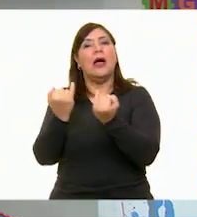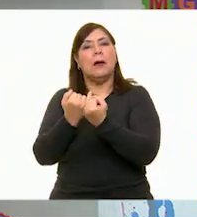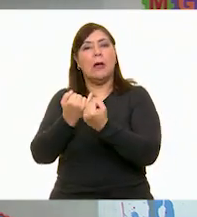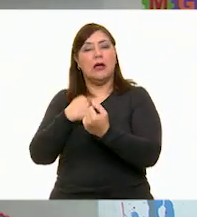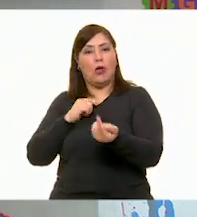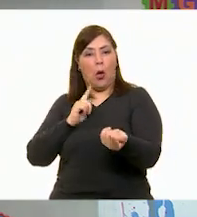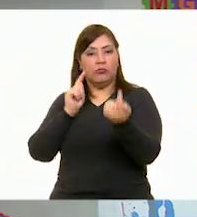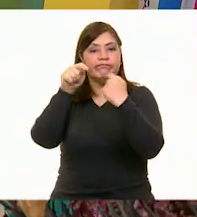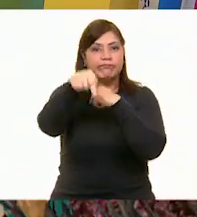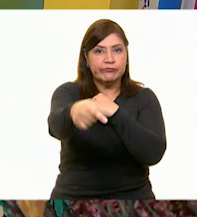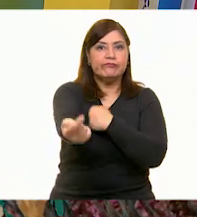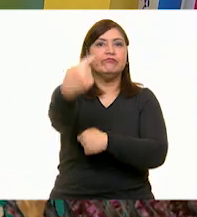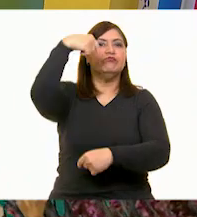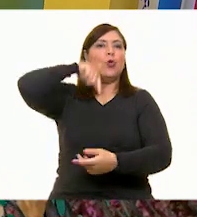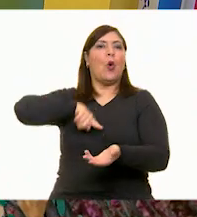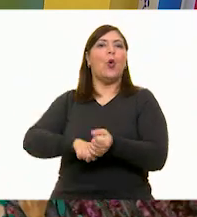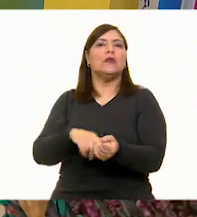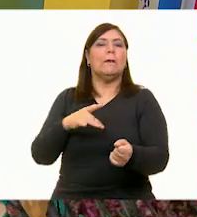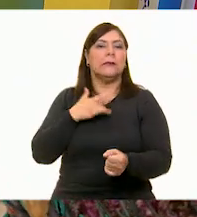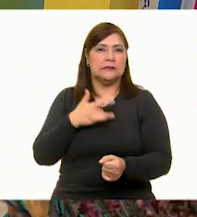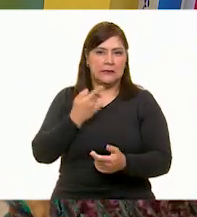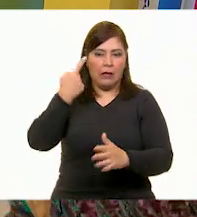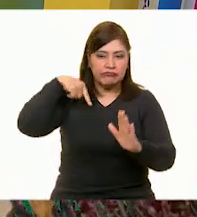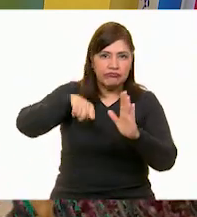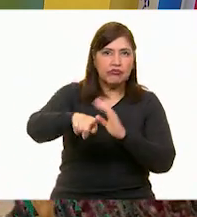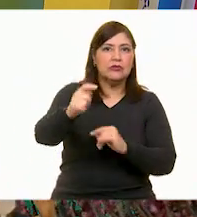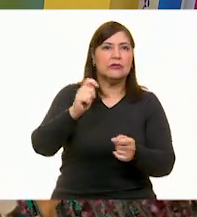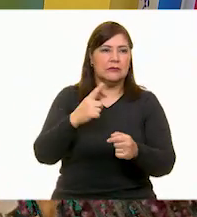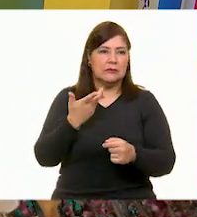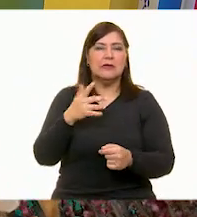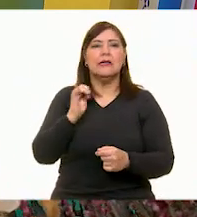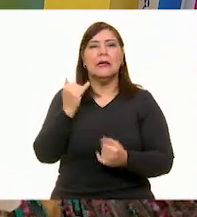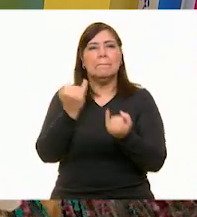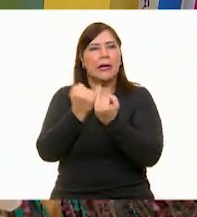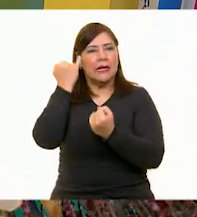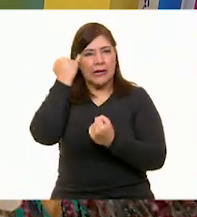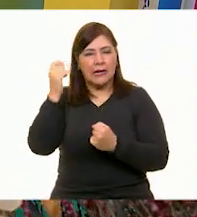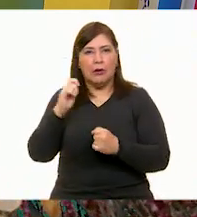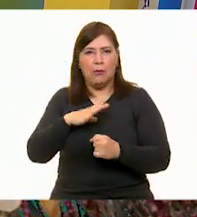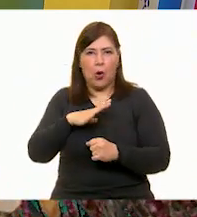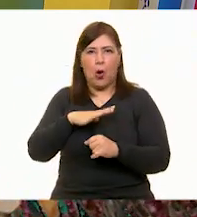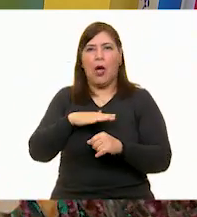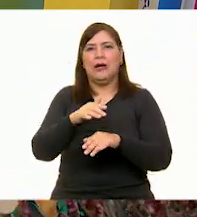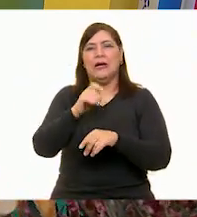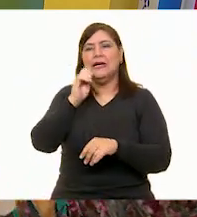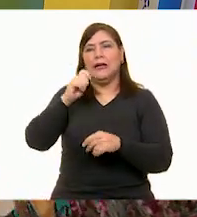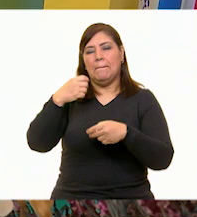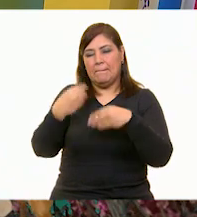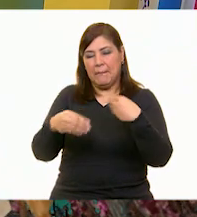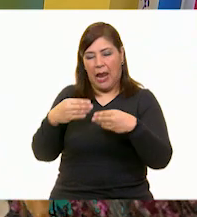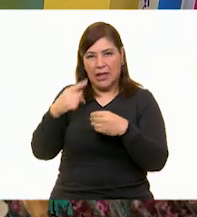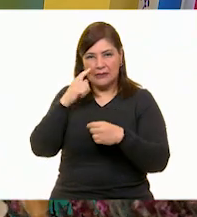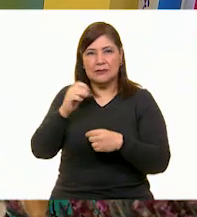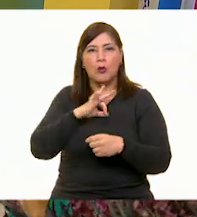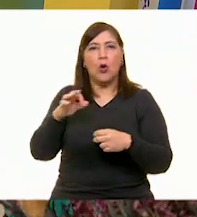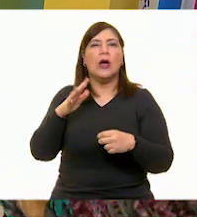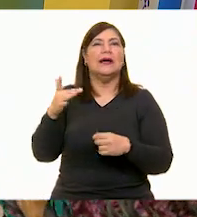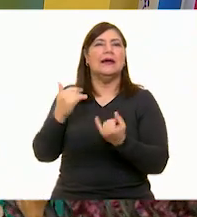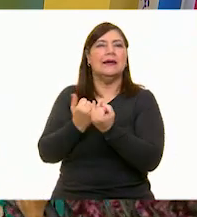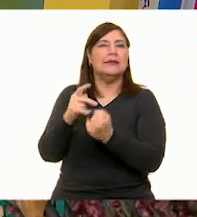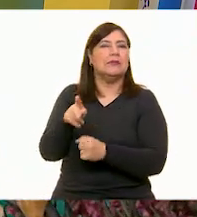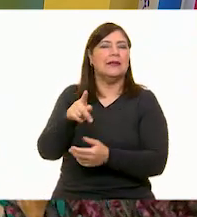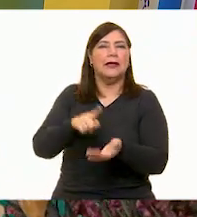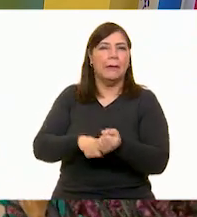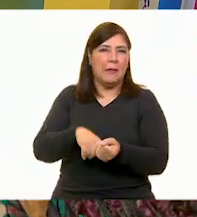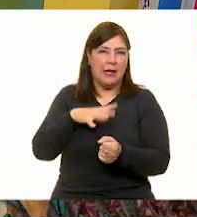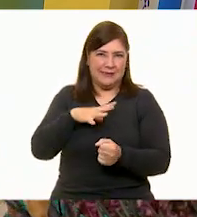imaginar que el plástico representa un cocodrilo que se atravesó en el camino de la ranita. ¡Uy! ¡Qué susto! ¡Cuidado! Definitivamente ¡Qué